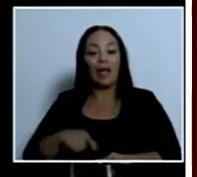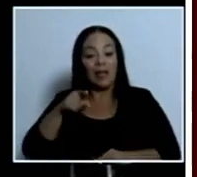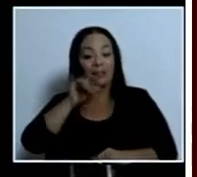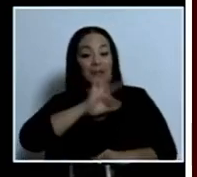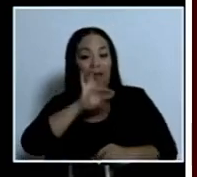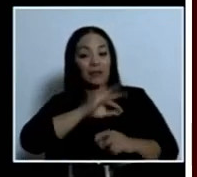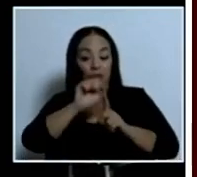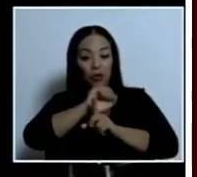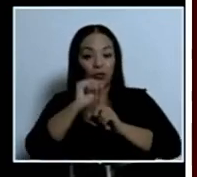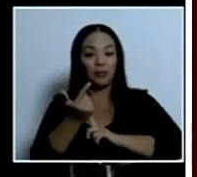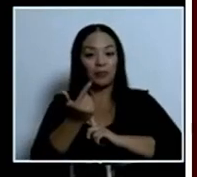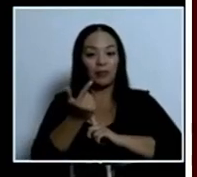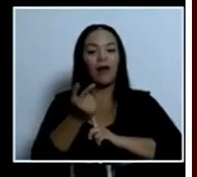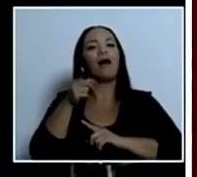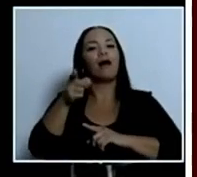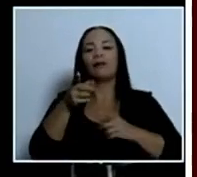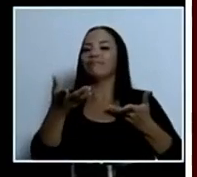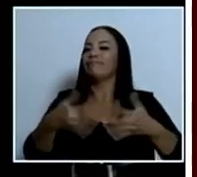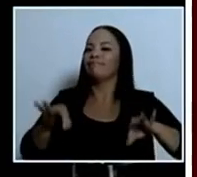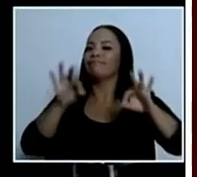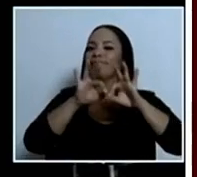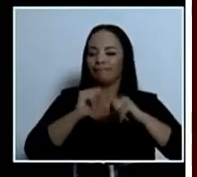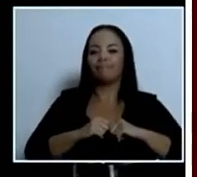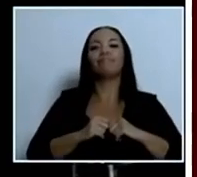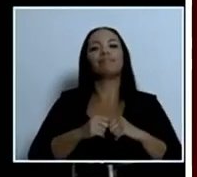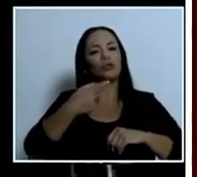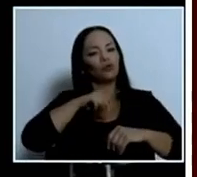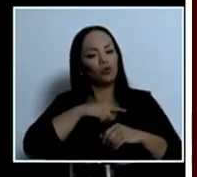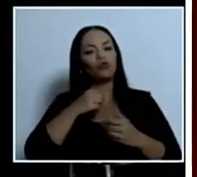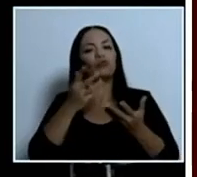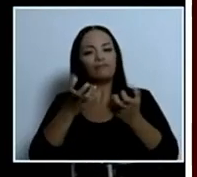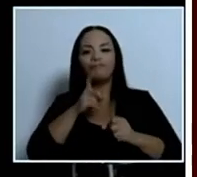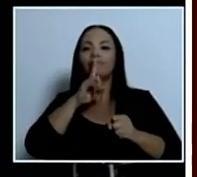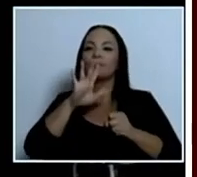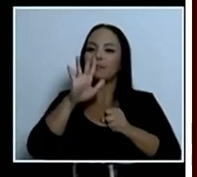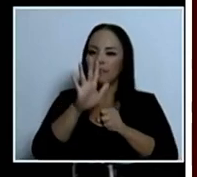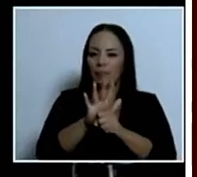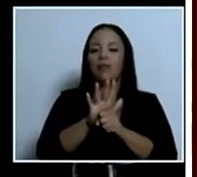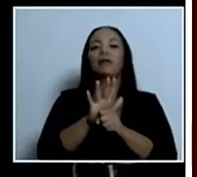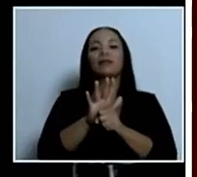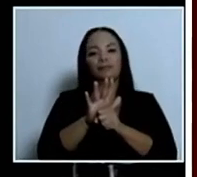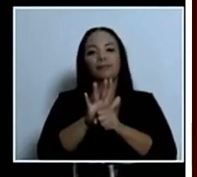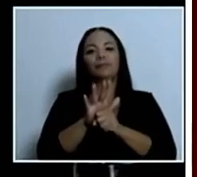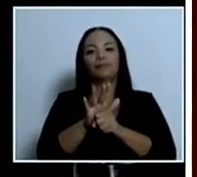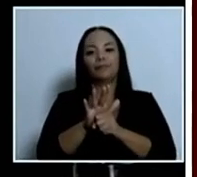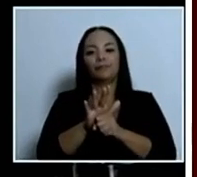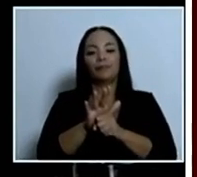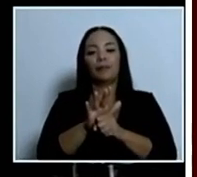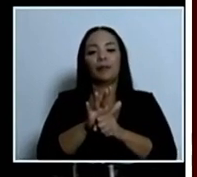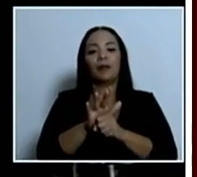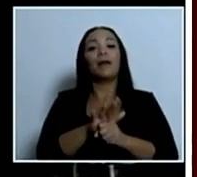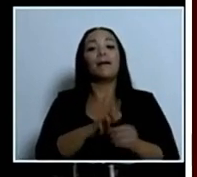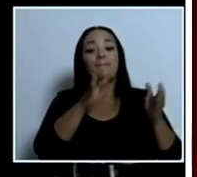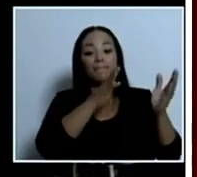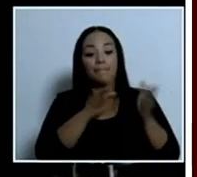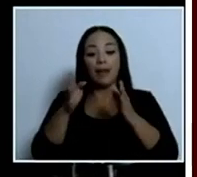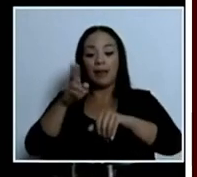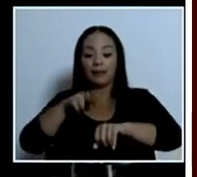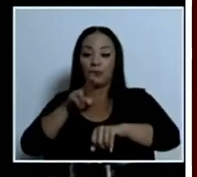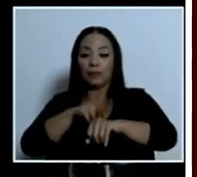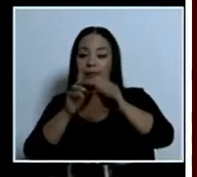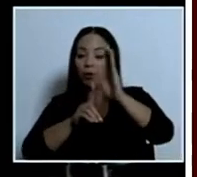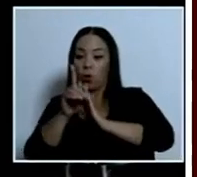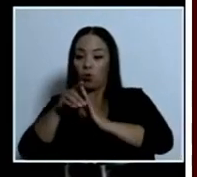parte de lo que nosotros queremos cumplir dentro de nuestros objetivos del Plan Nacional de Desarrollo e